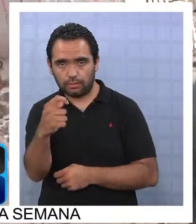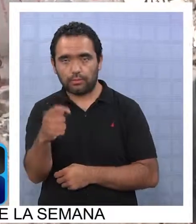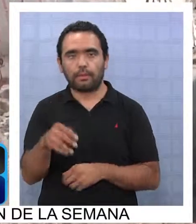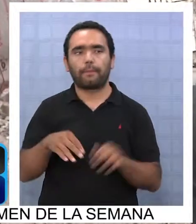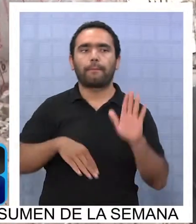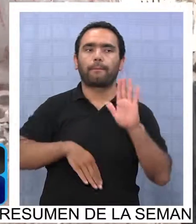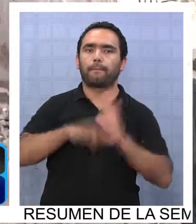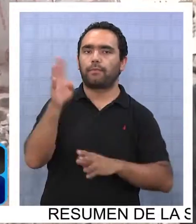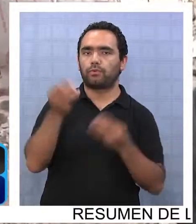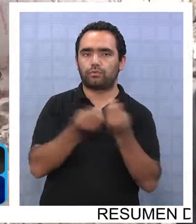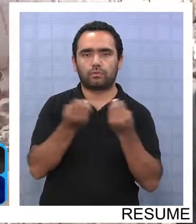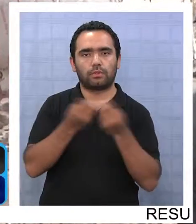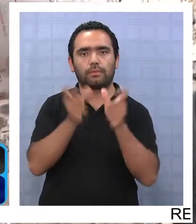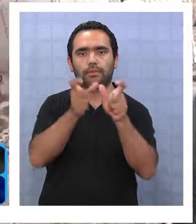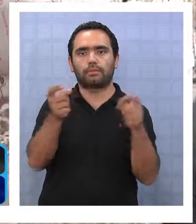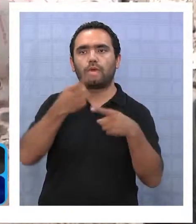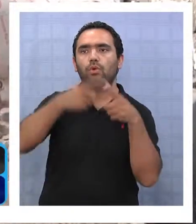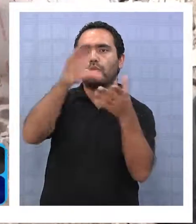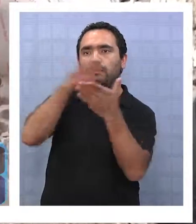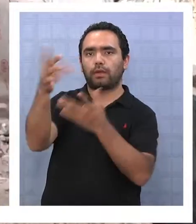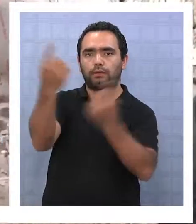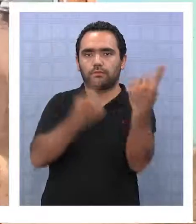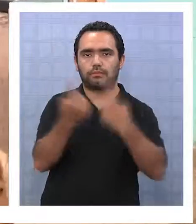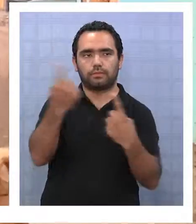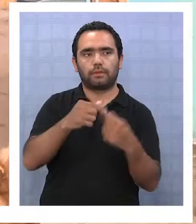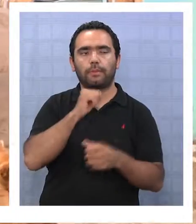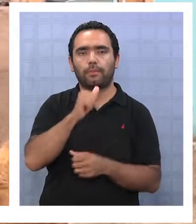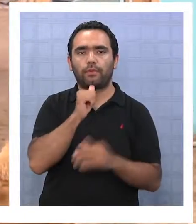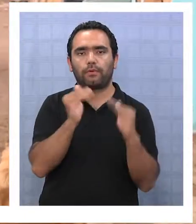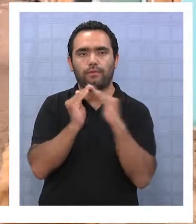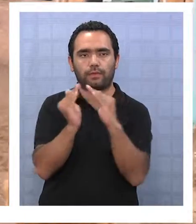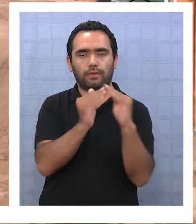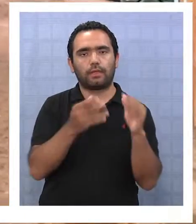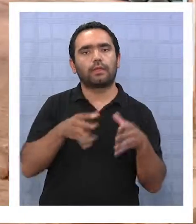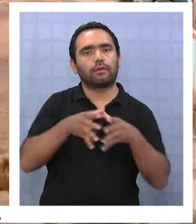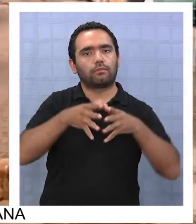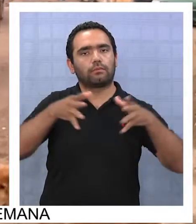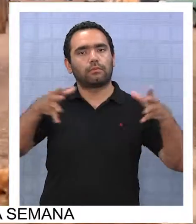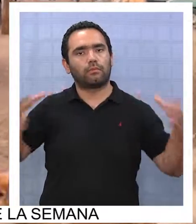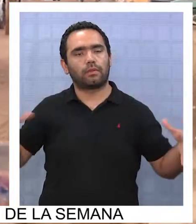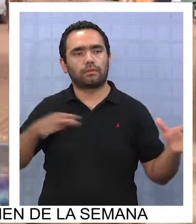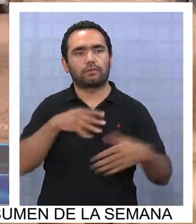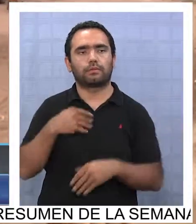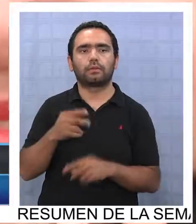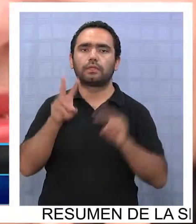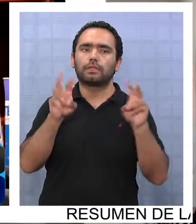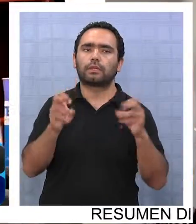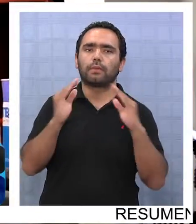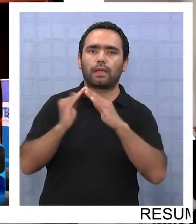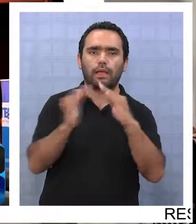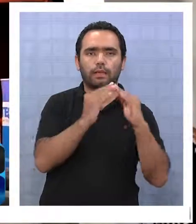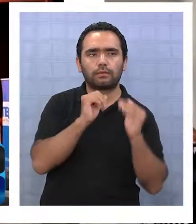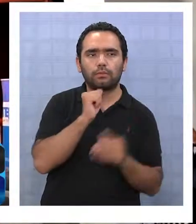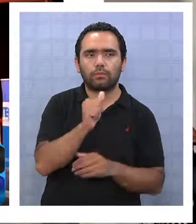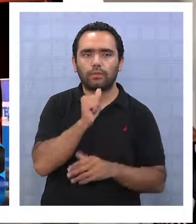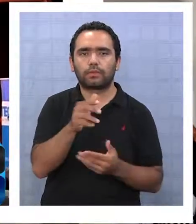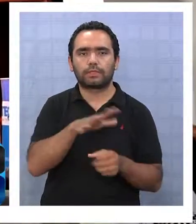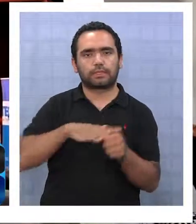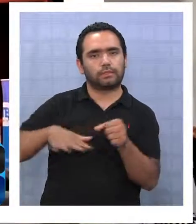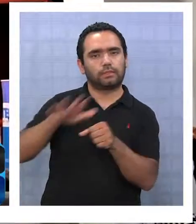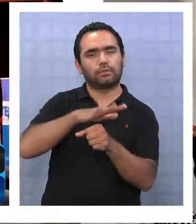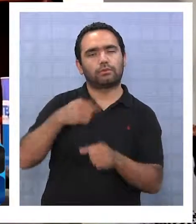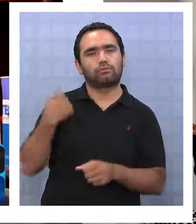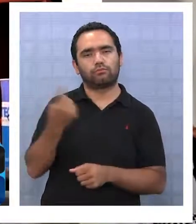regiones con más personas extranjeras viviendo en campamentos y que ellos van en aumento. En cuanto a campamentos, es una situación que a nosotros nos tiene